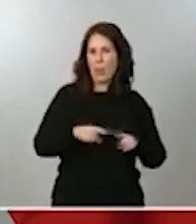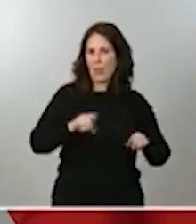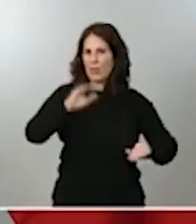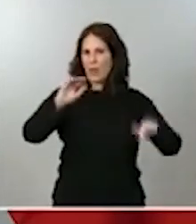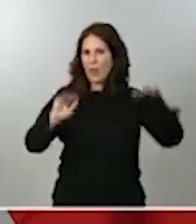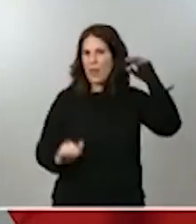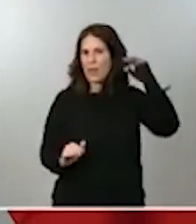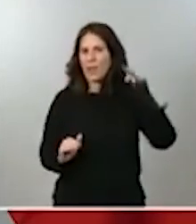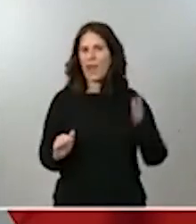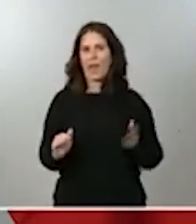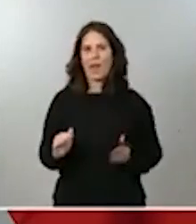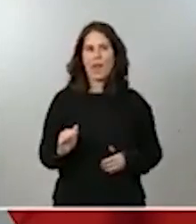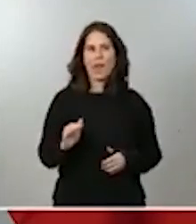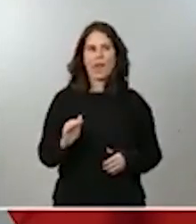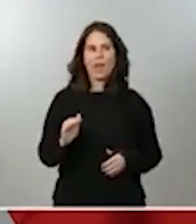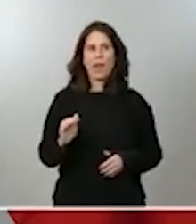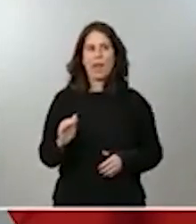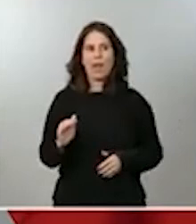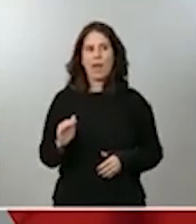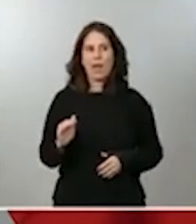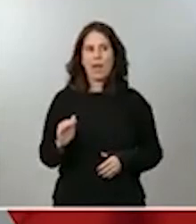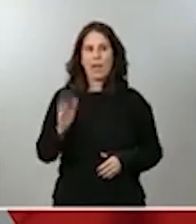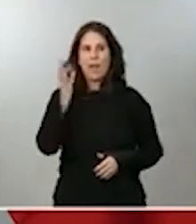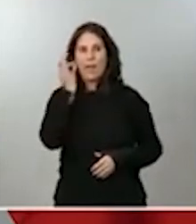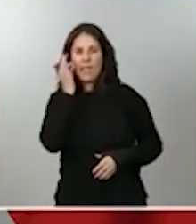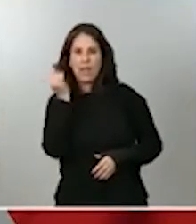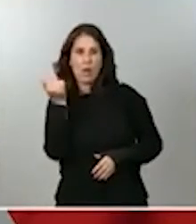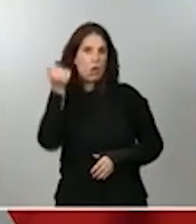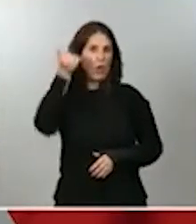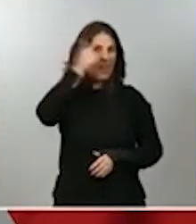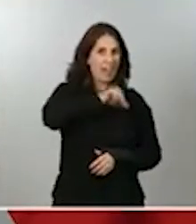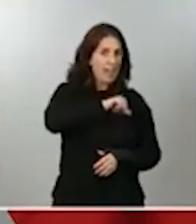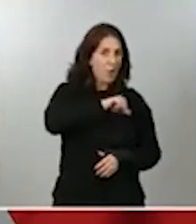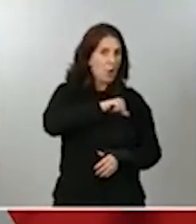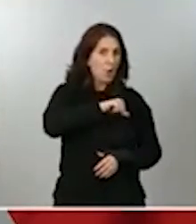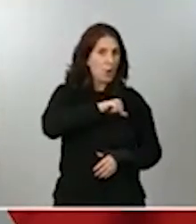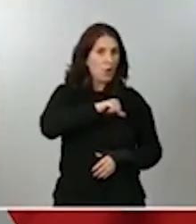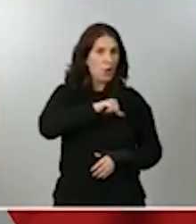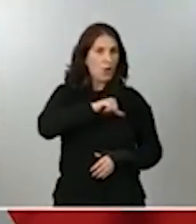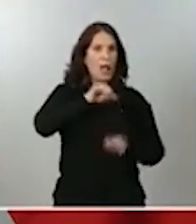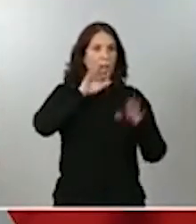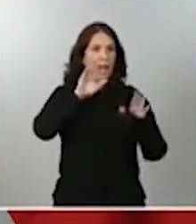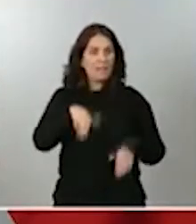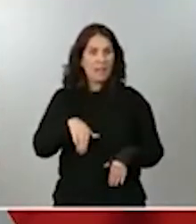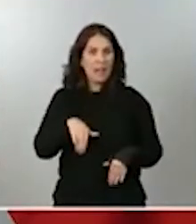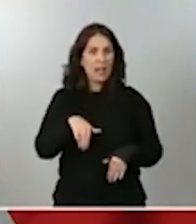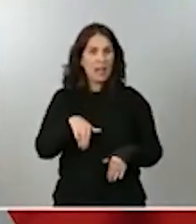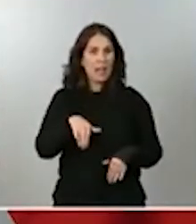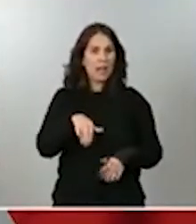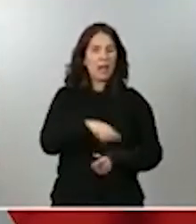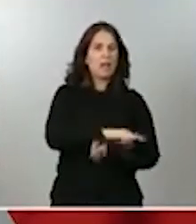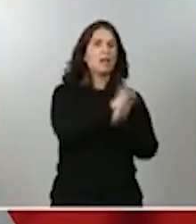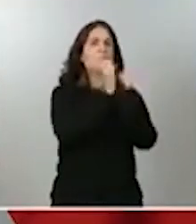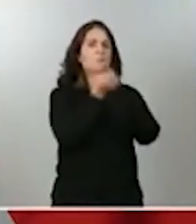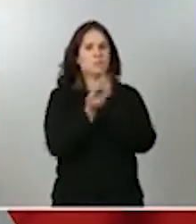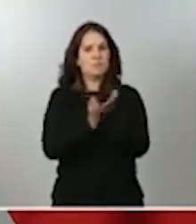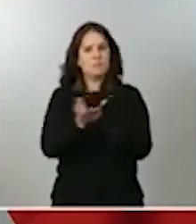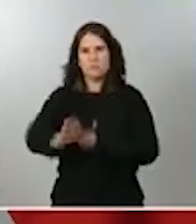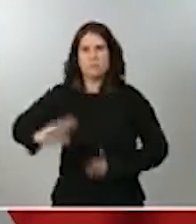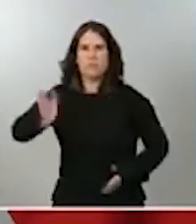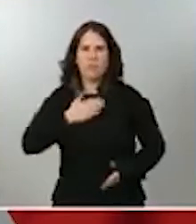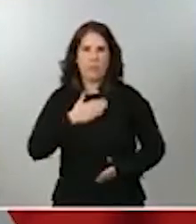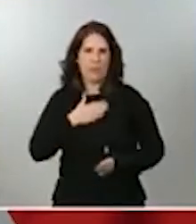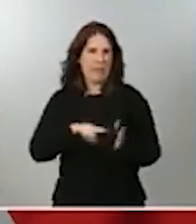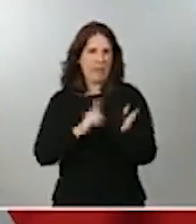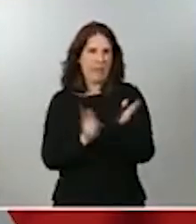un género y otro, obviamente se altera la carga de la prueba y tendríamos una vía propia, ya digo, en la ley de la jurisdicción social para